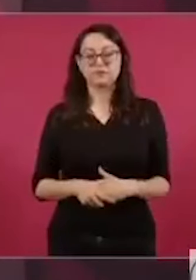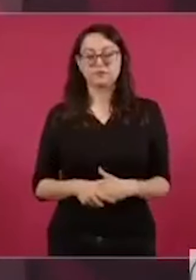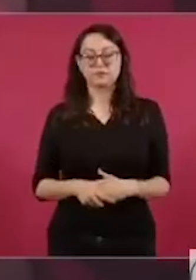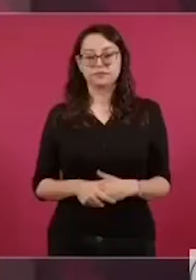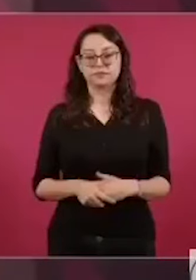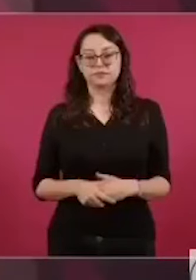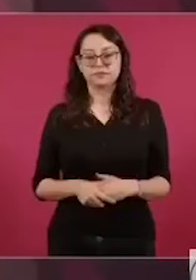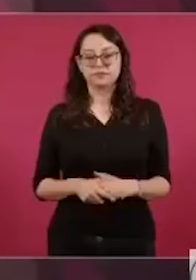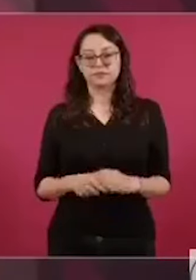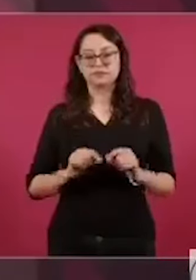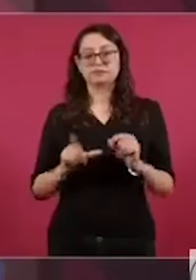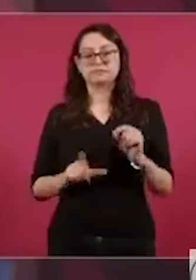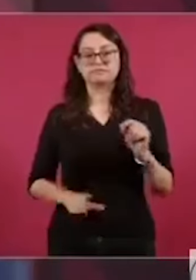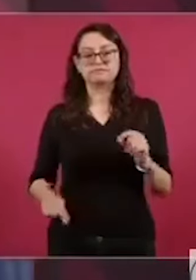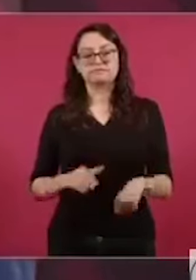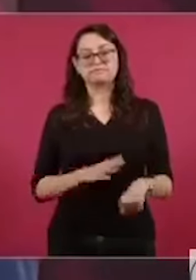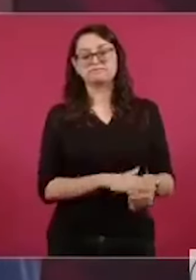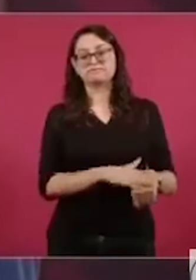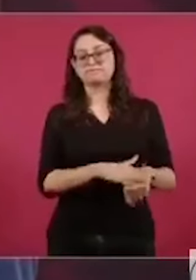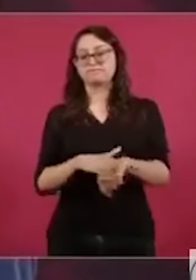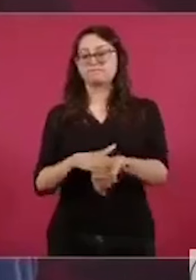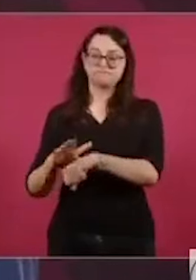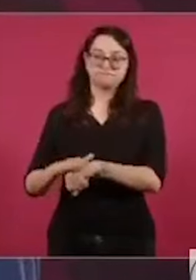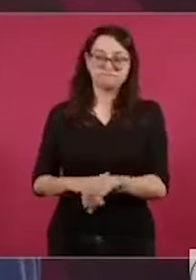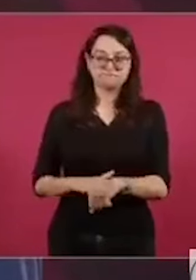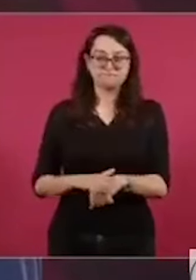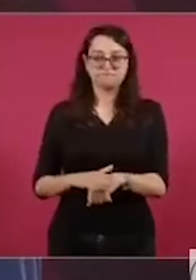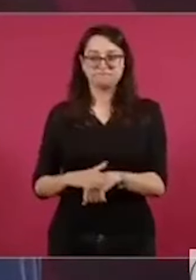para México, para el país, pues es un ejemplo